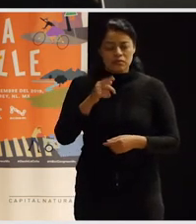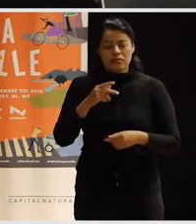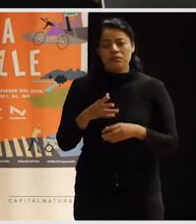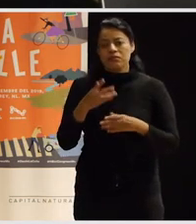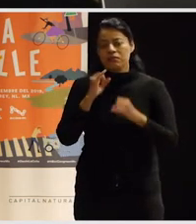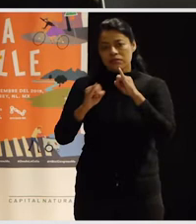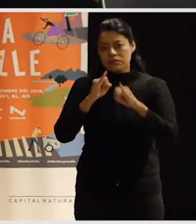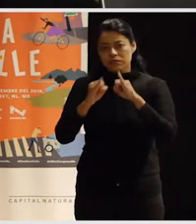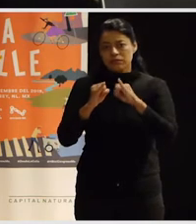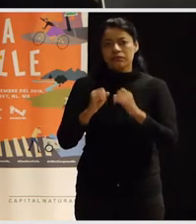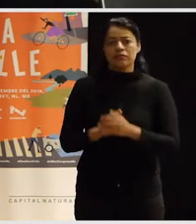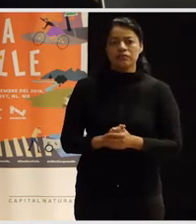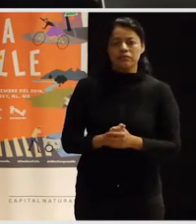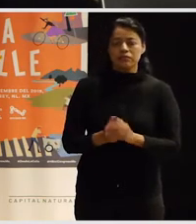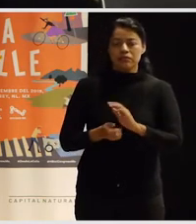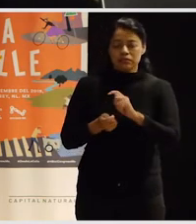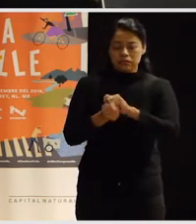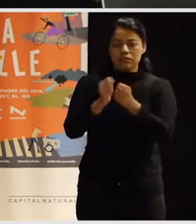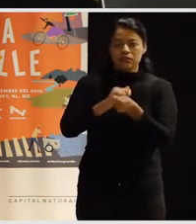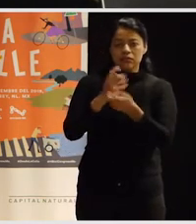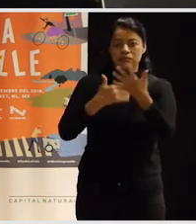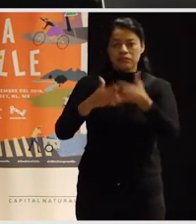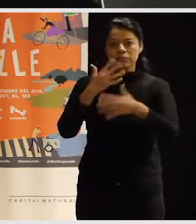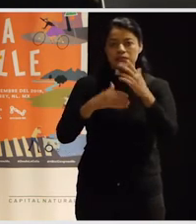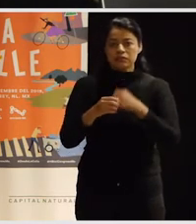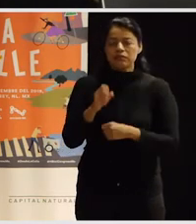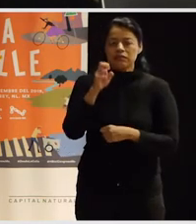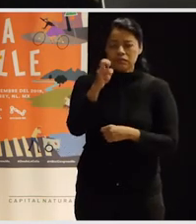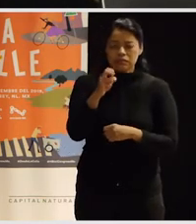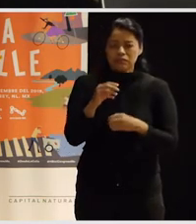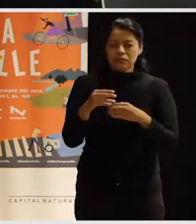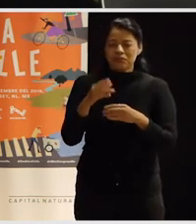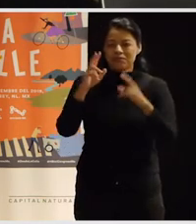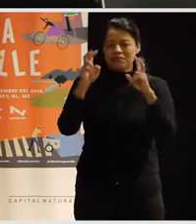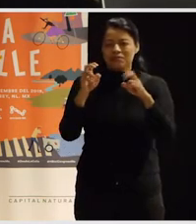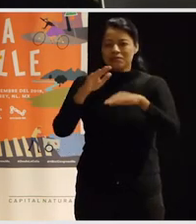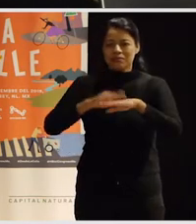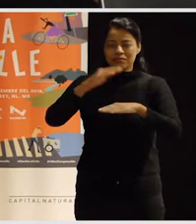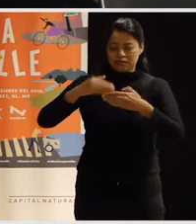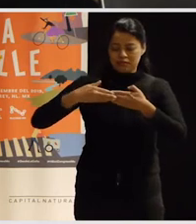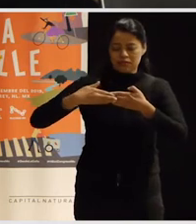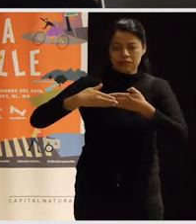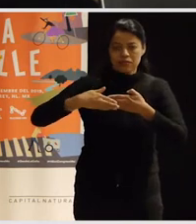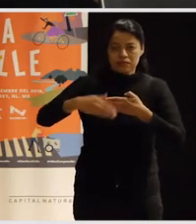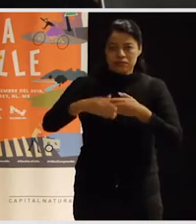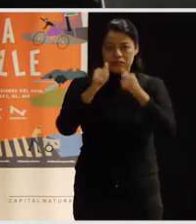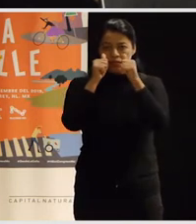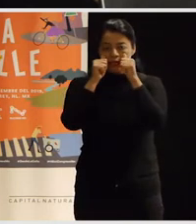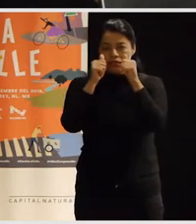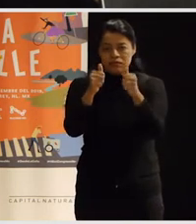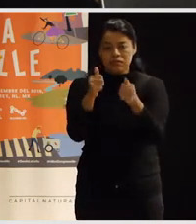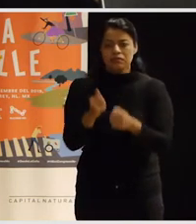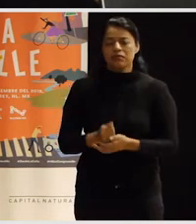interpretación en lenguaje de señas, porque me parece que es un pasito más a estar al pendiente de